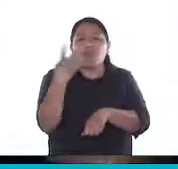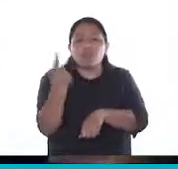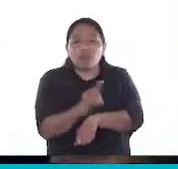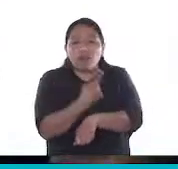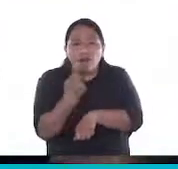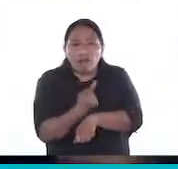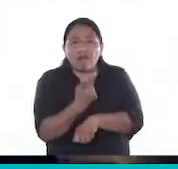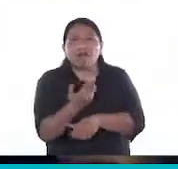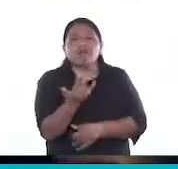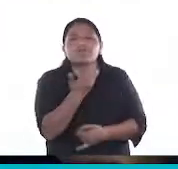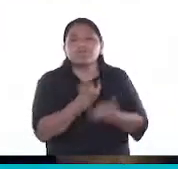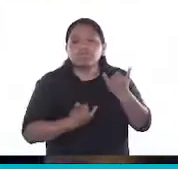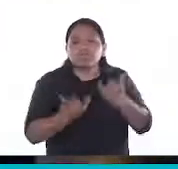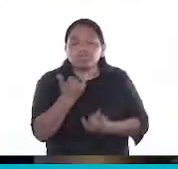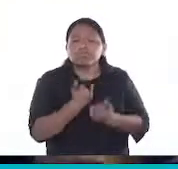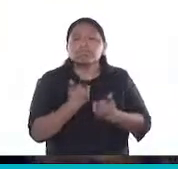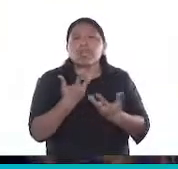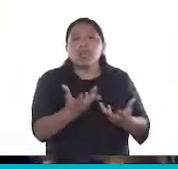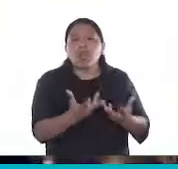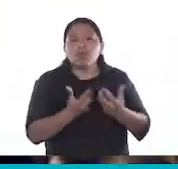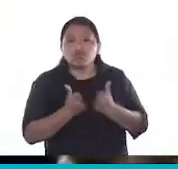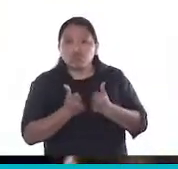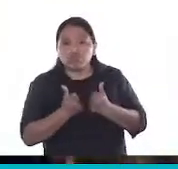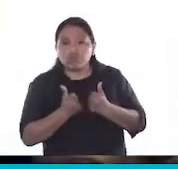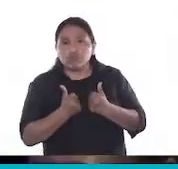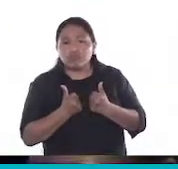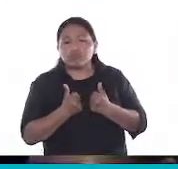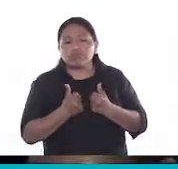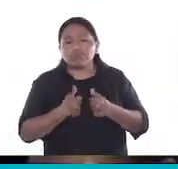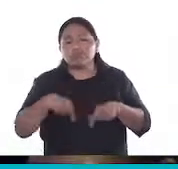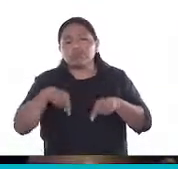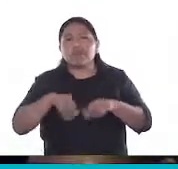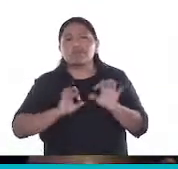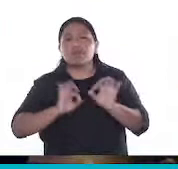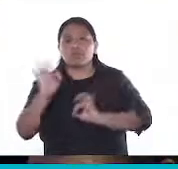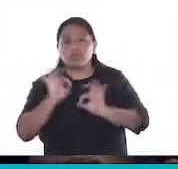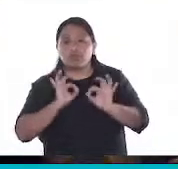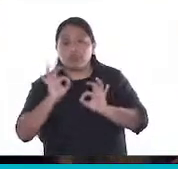manifestaron el apoyo total a este proyecto.